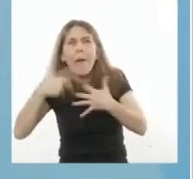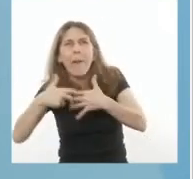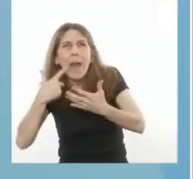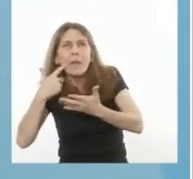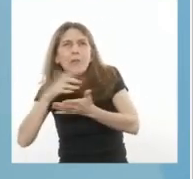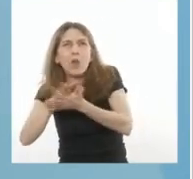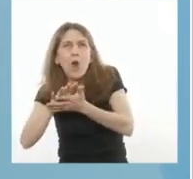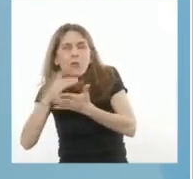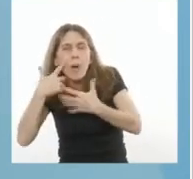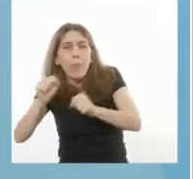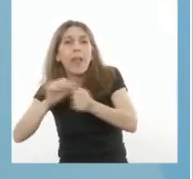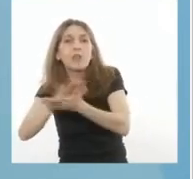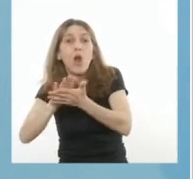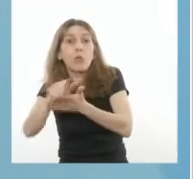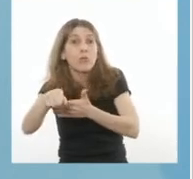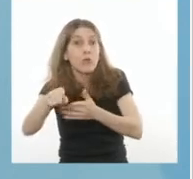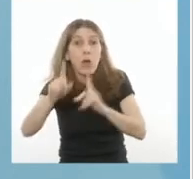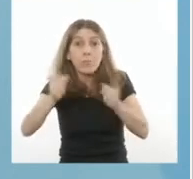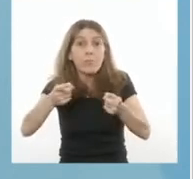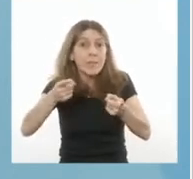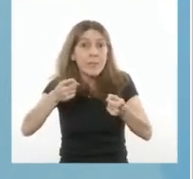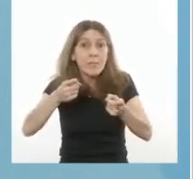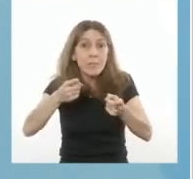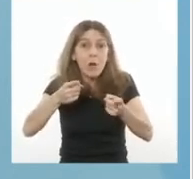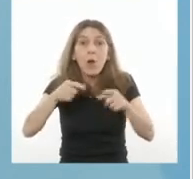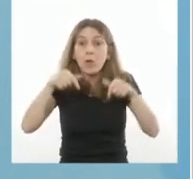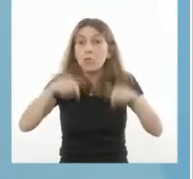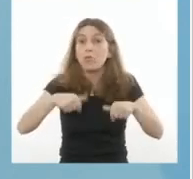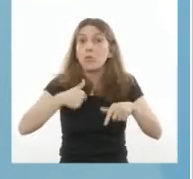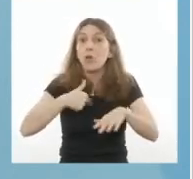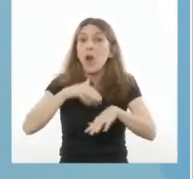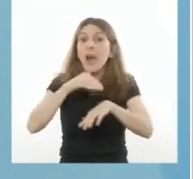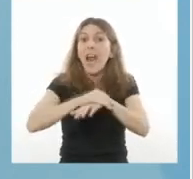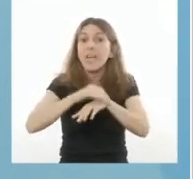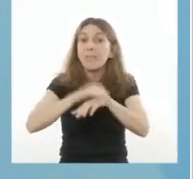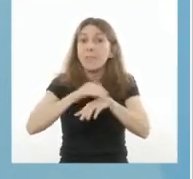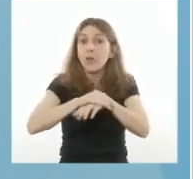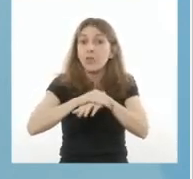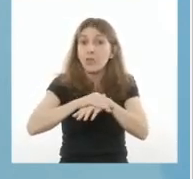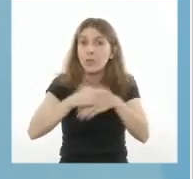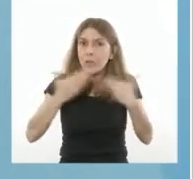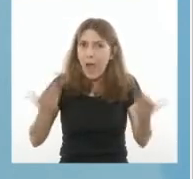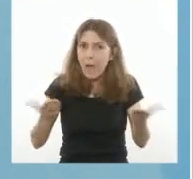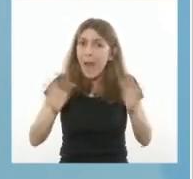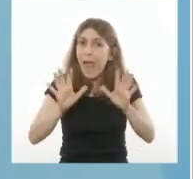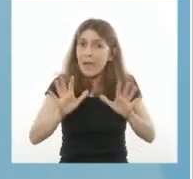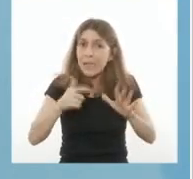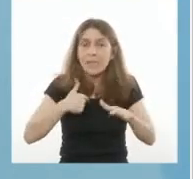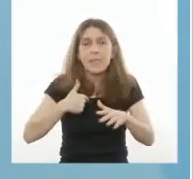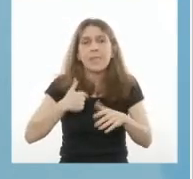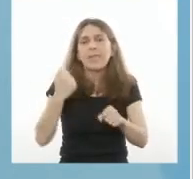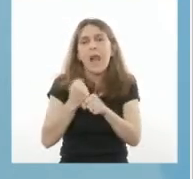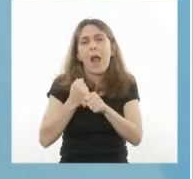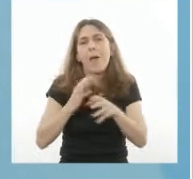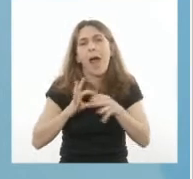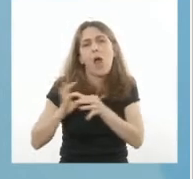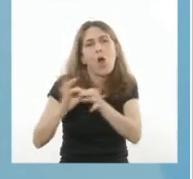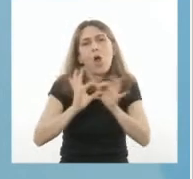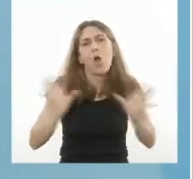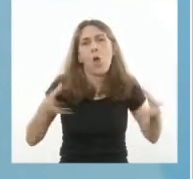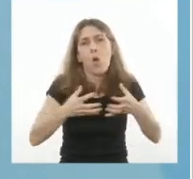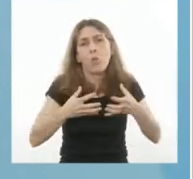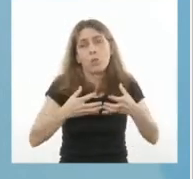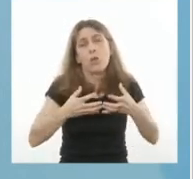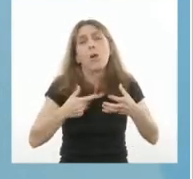que enfrentamos esta es mi responsabilidad y esta es nuestra tarea colectiva los